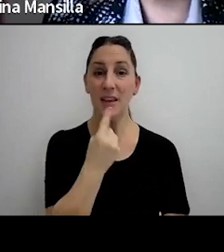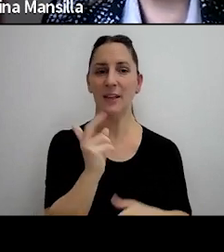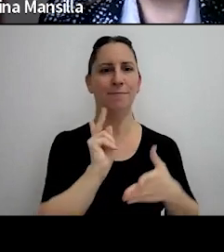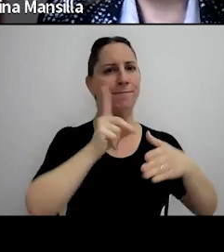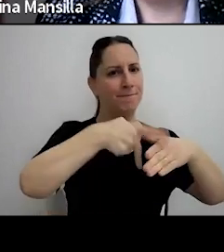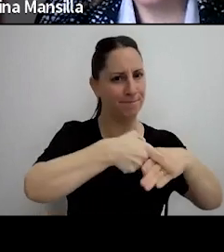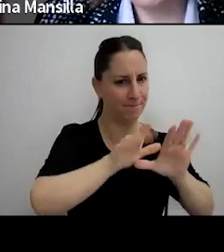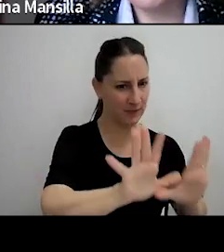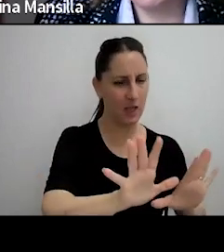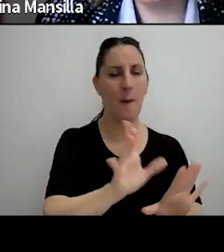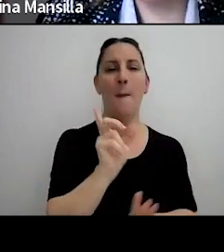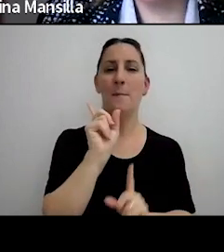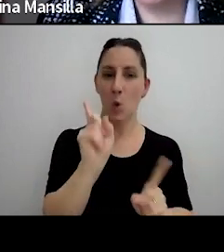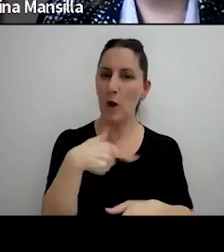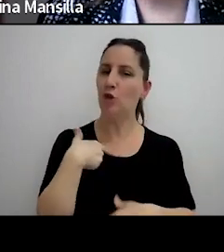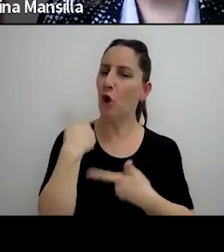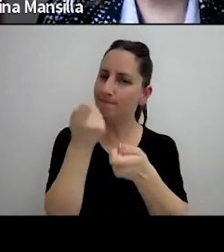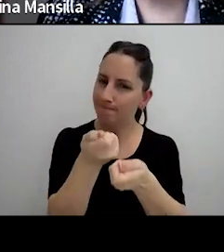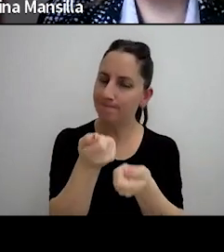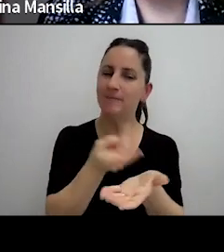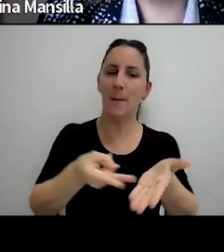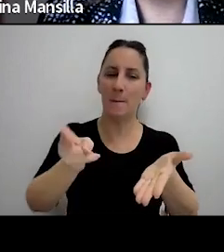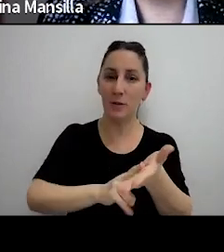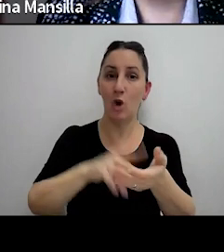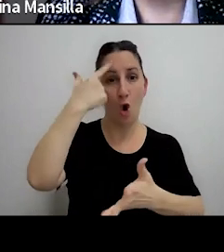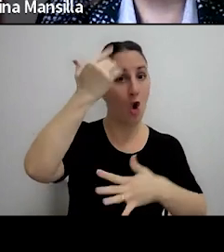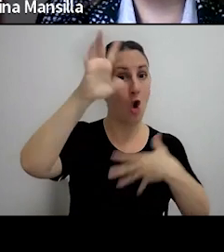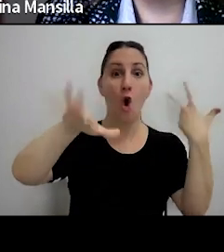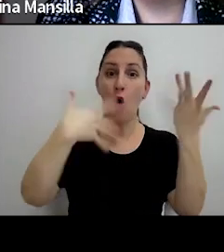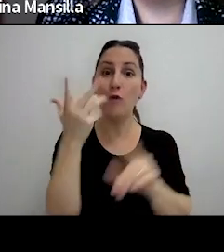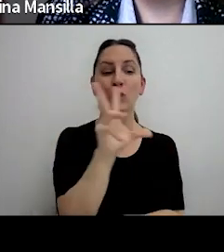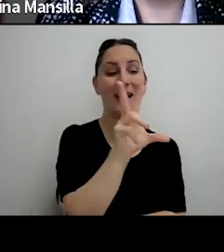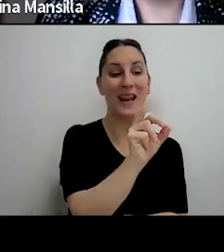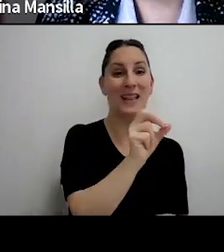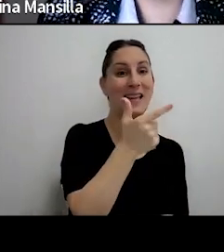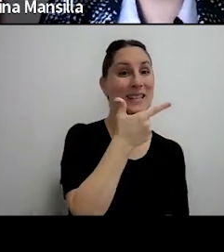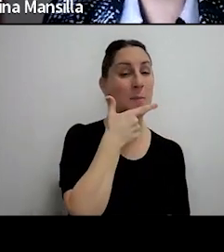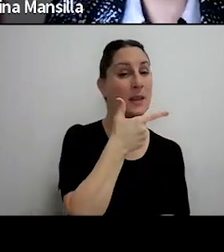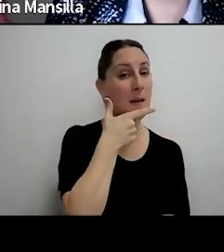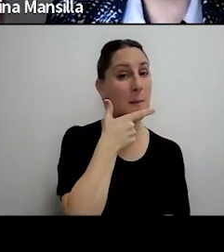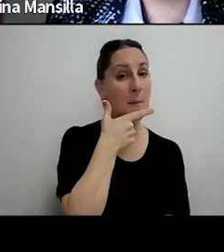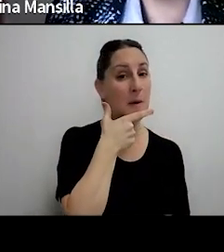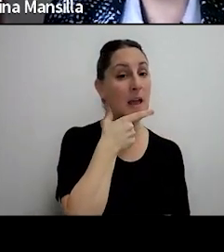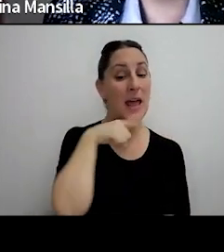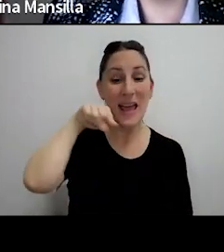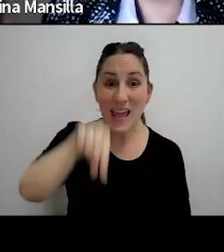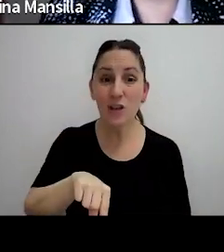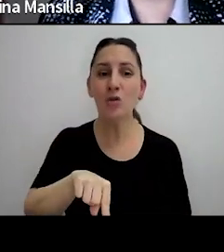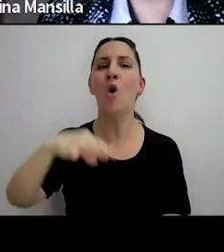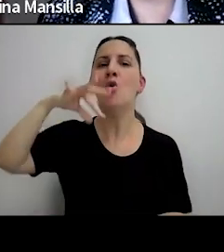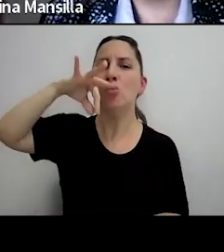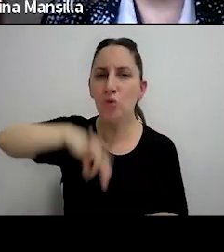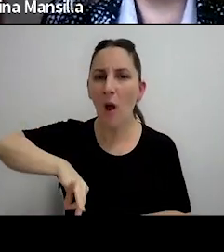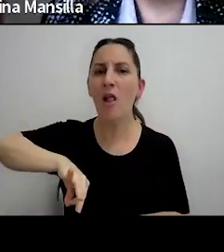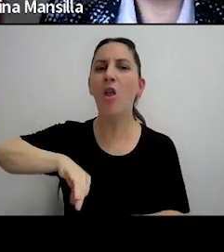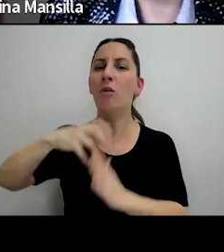pero soy muy insistente cuidado no confundir treinta de septiembre esto arranca para el sueldo que comienza